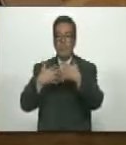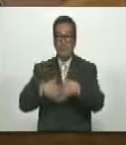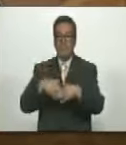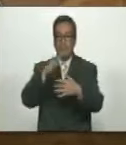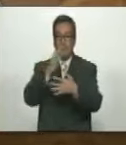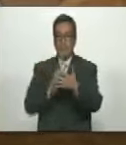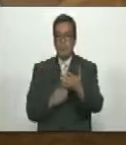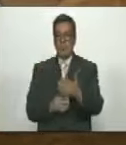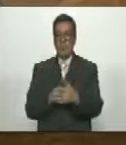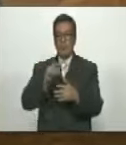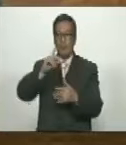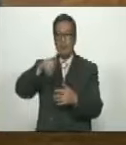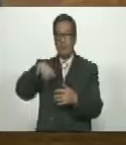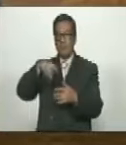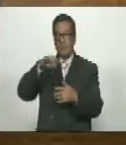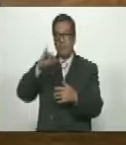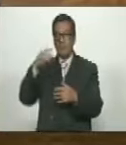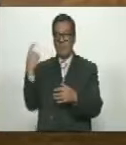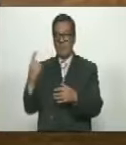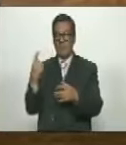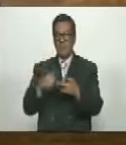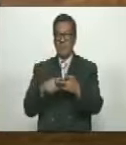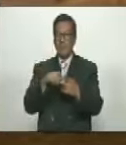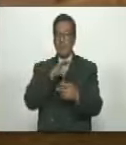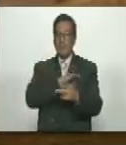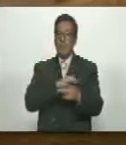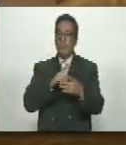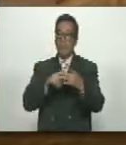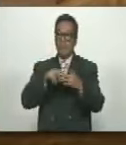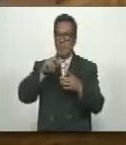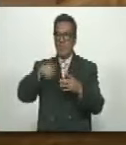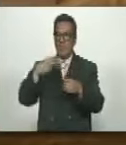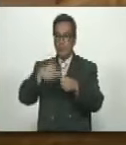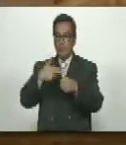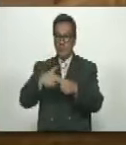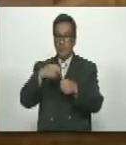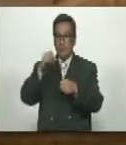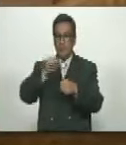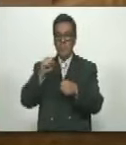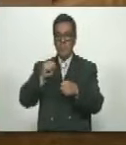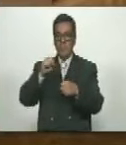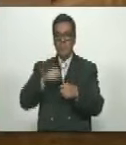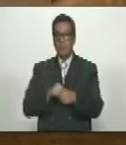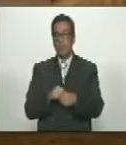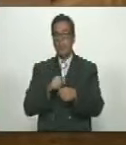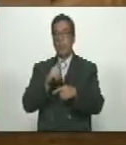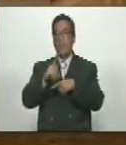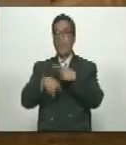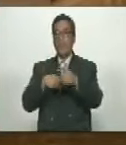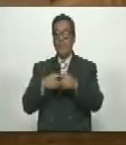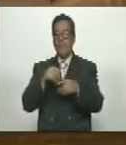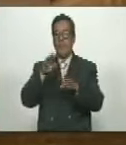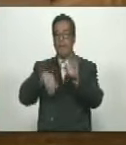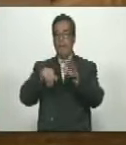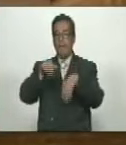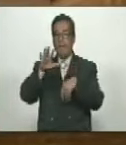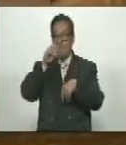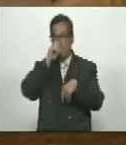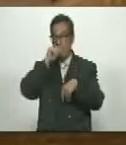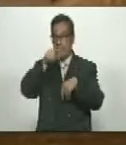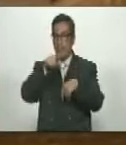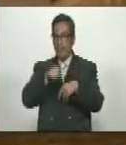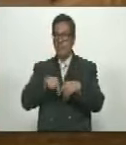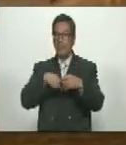Mixtas Petro Independiente Sociedad Anónima Y Petro Boscán Sociedad Anónima Por El Período De 15 Años